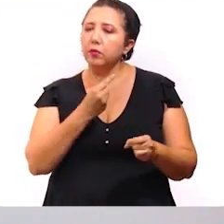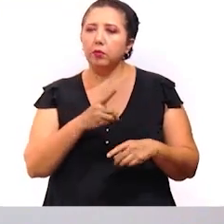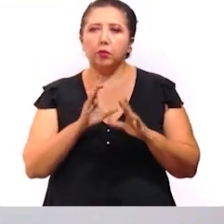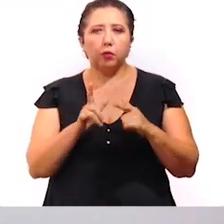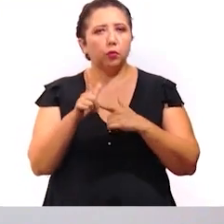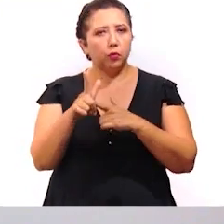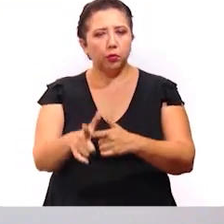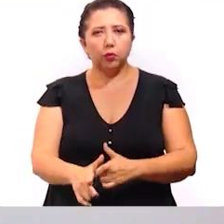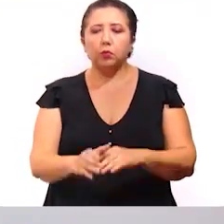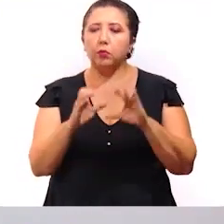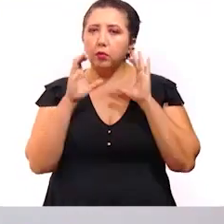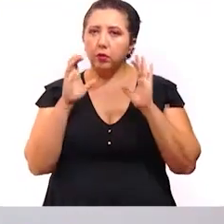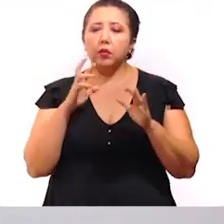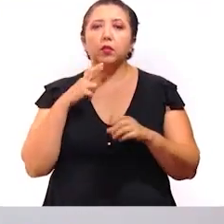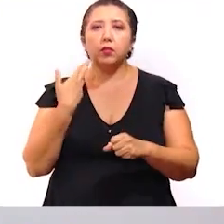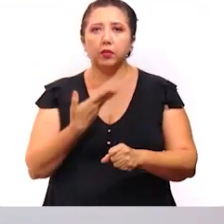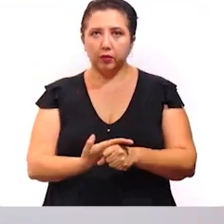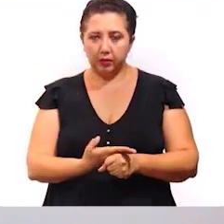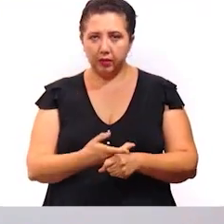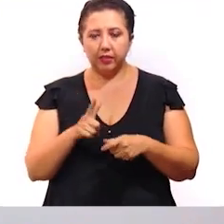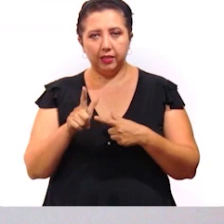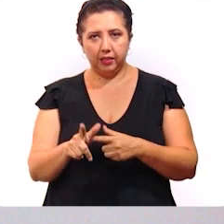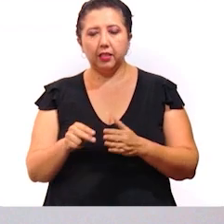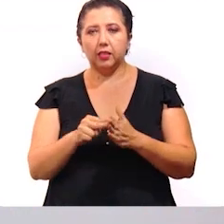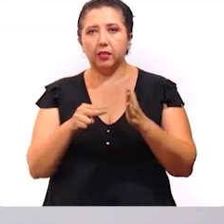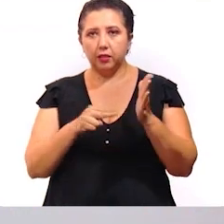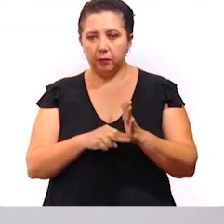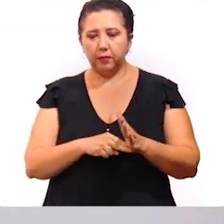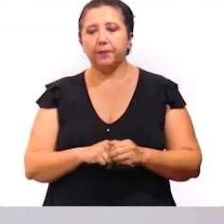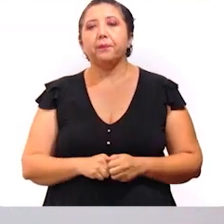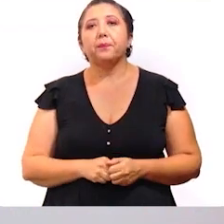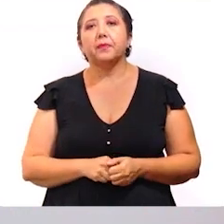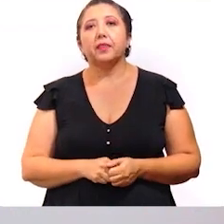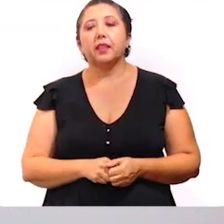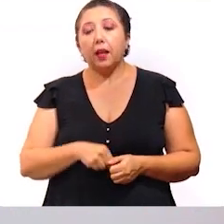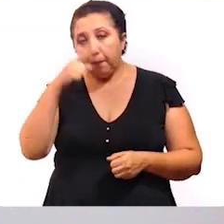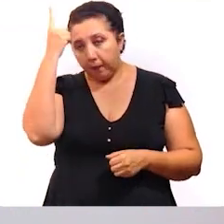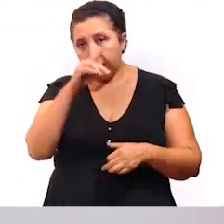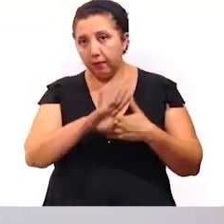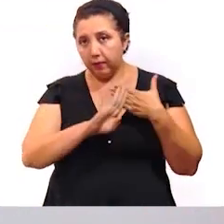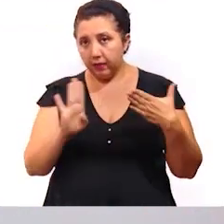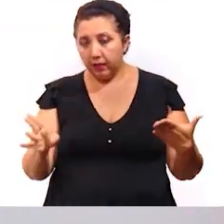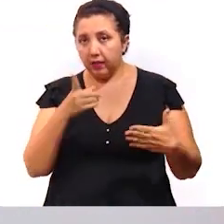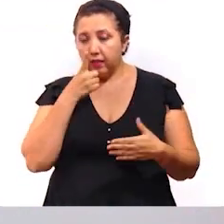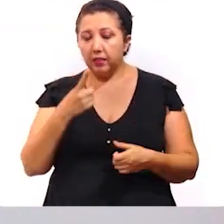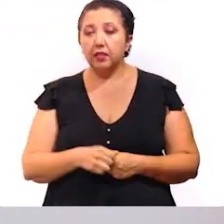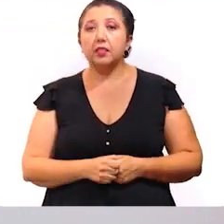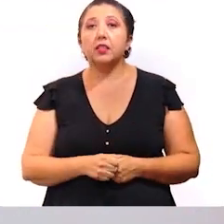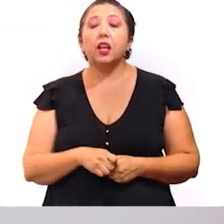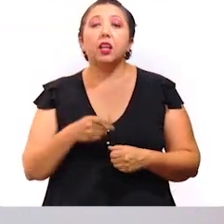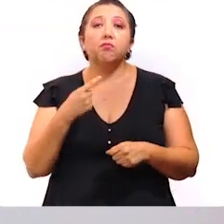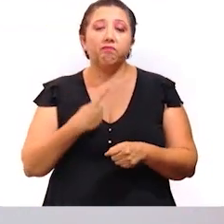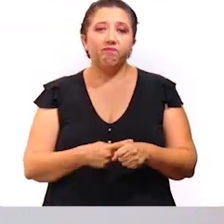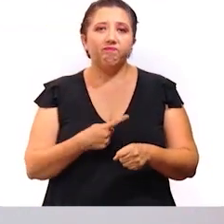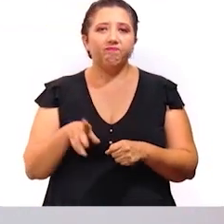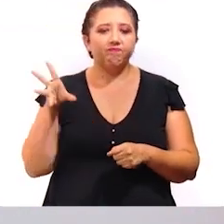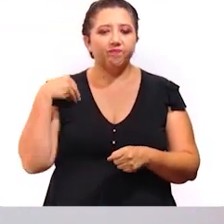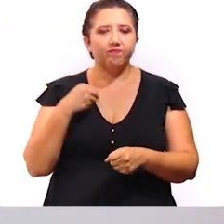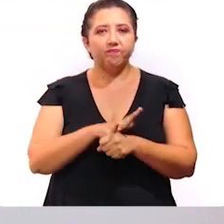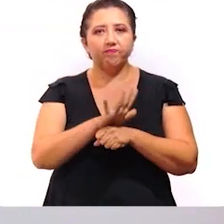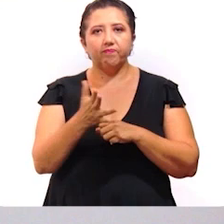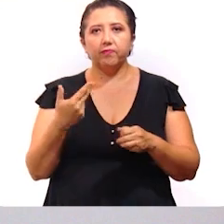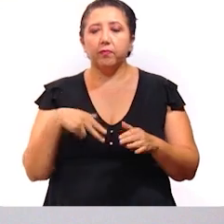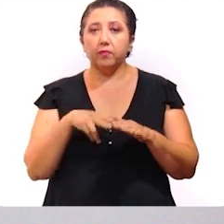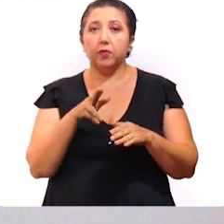guardia y continuar actuando con responsabilidad y siguiendo las medidas sanitarias, para evitar comprometer nuestra capacidad hospitalaria e